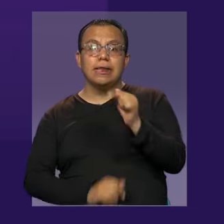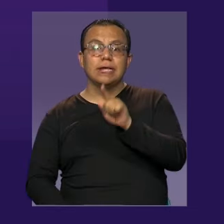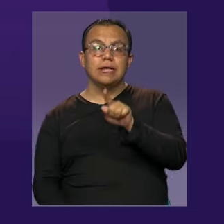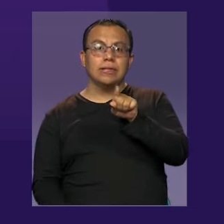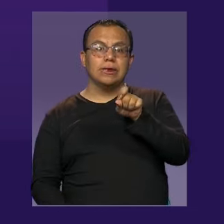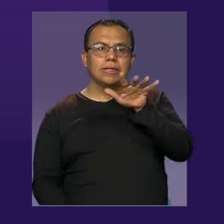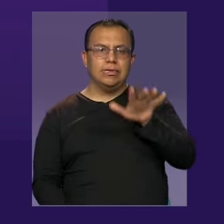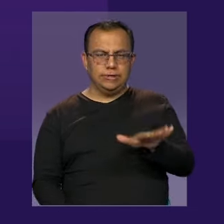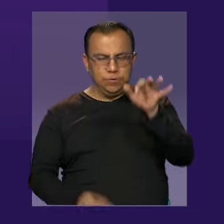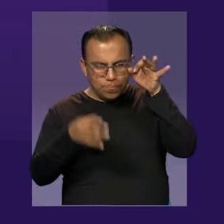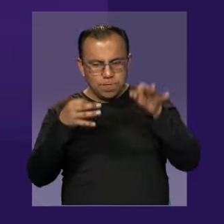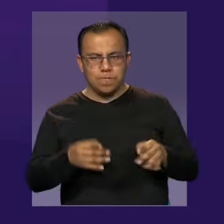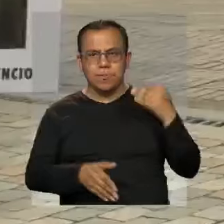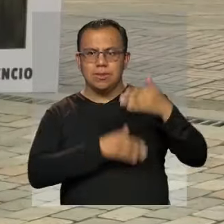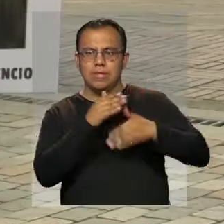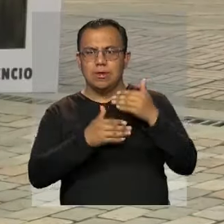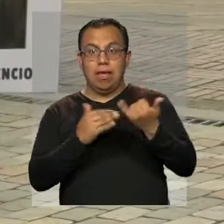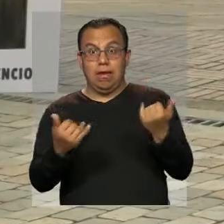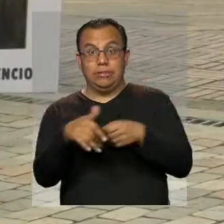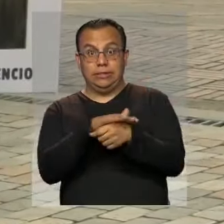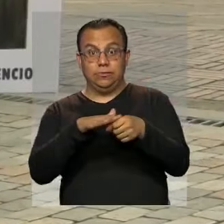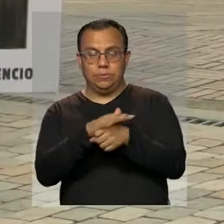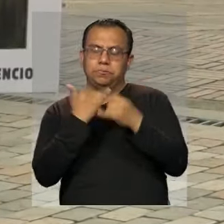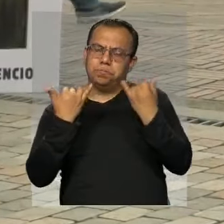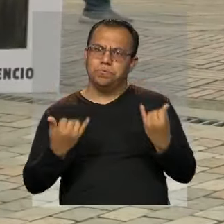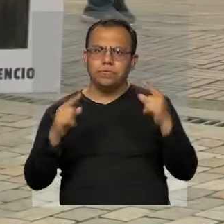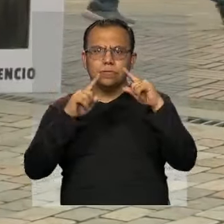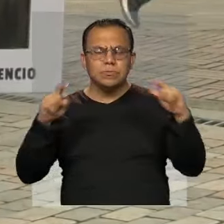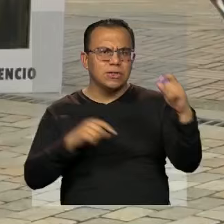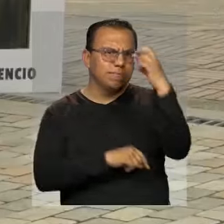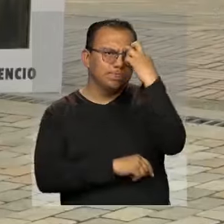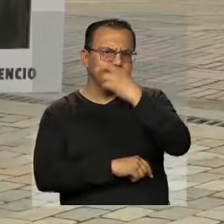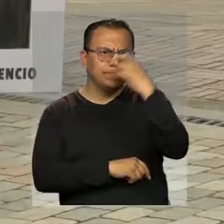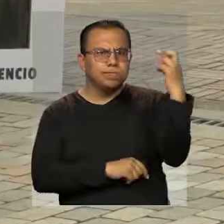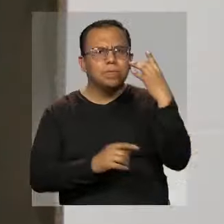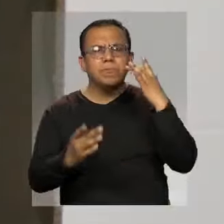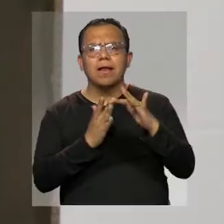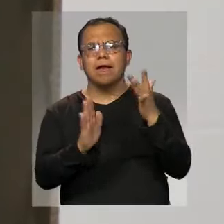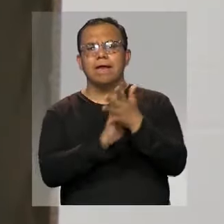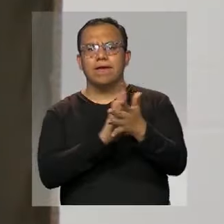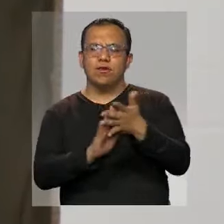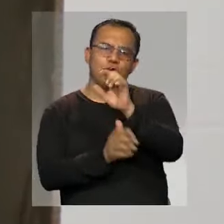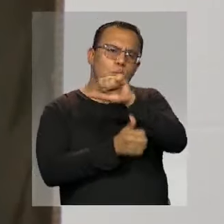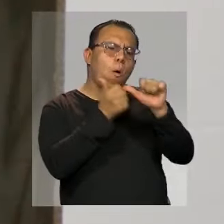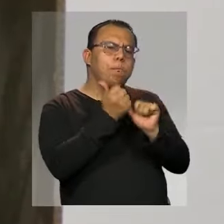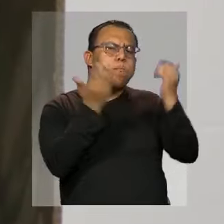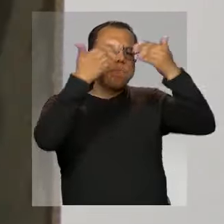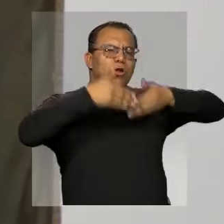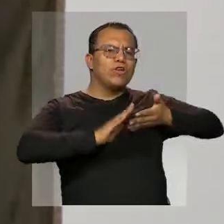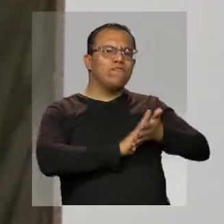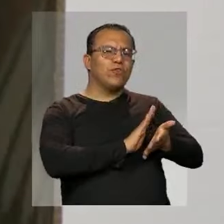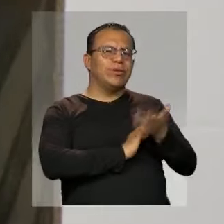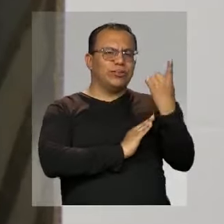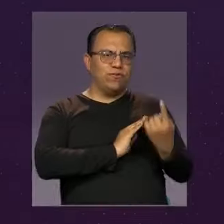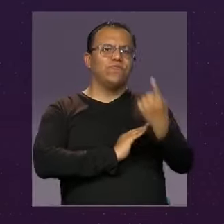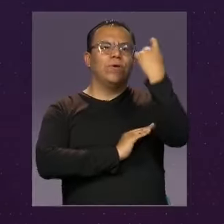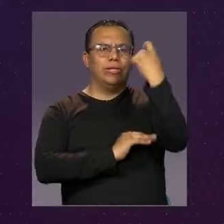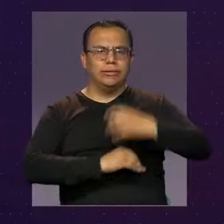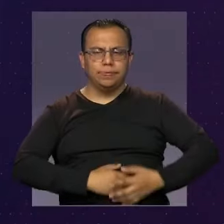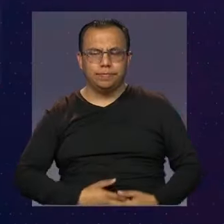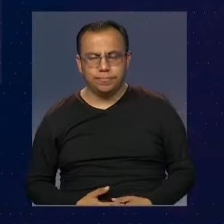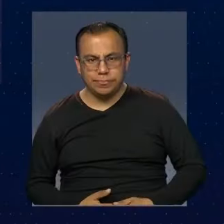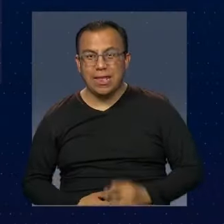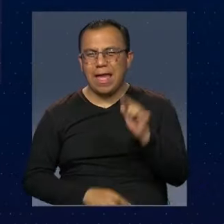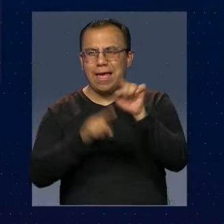casos de injuria por vía de hecho. Sin embargo, los expertos hablan sobre un subregistro. Muchas mujeres se abstienen de